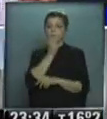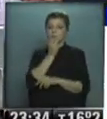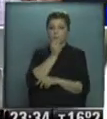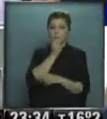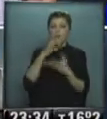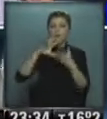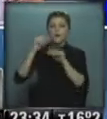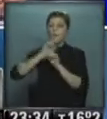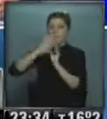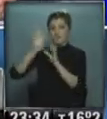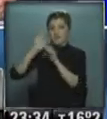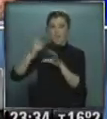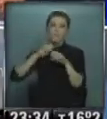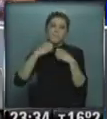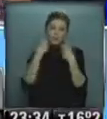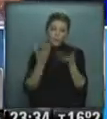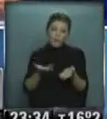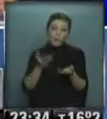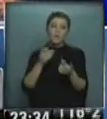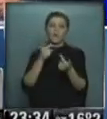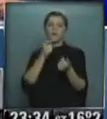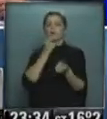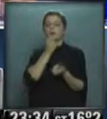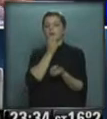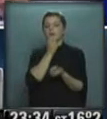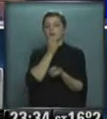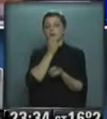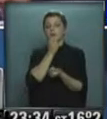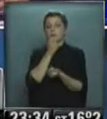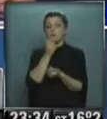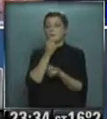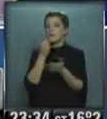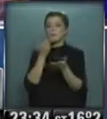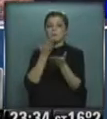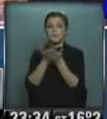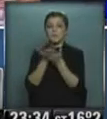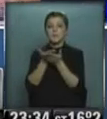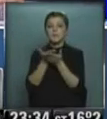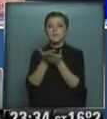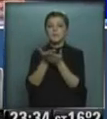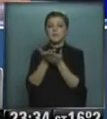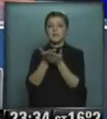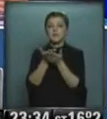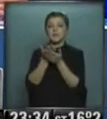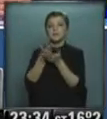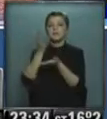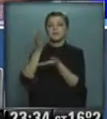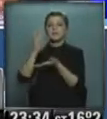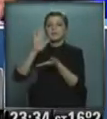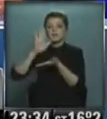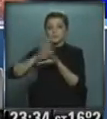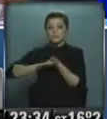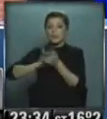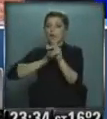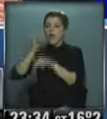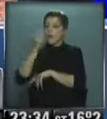importaciones algún pedido de también alguna contemplación con el tema de ver la incidencia de la suba de